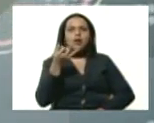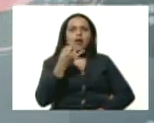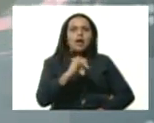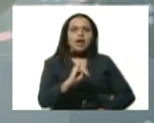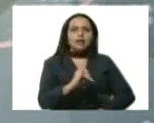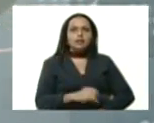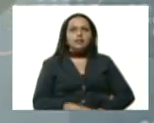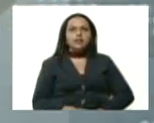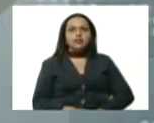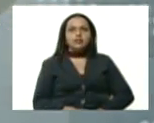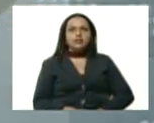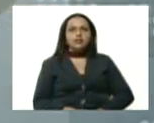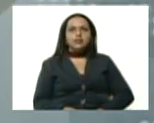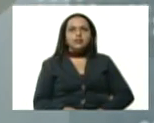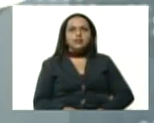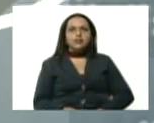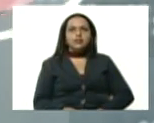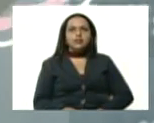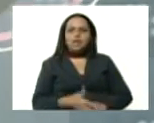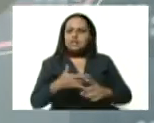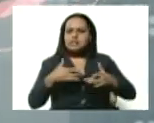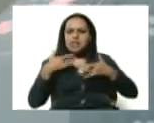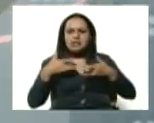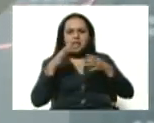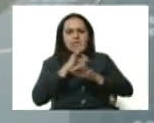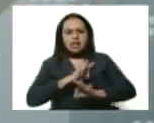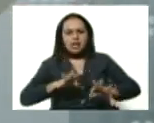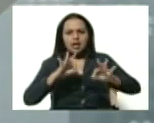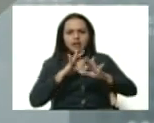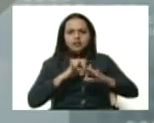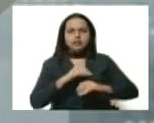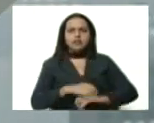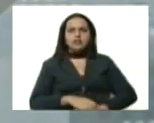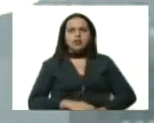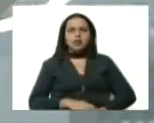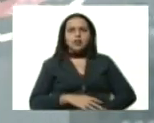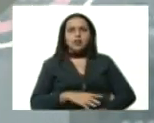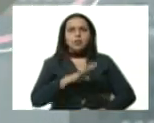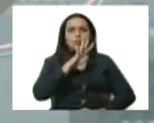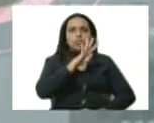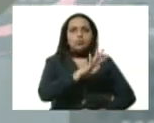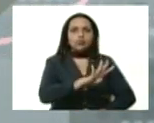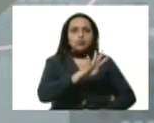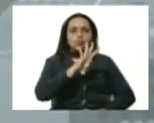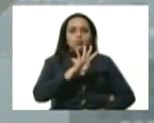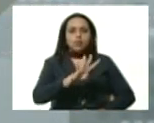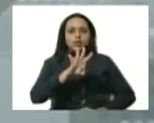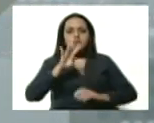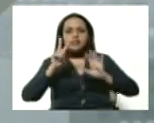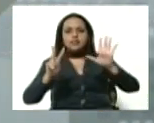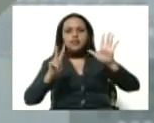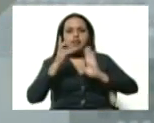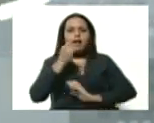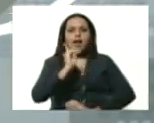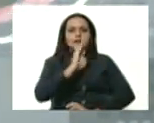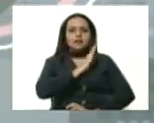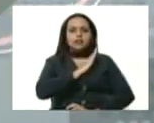completamente asintomáticos en los actuales momentos, 447 pacientes presentan